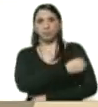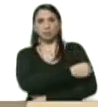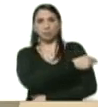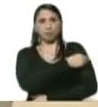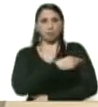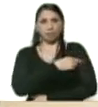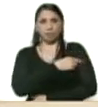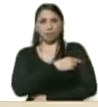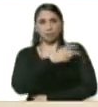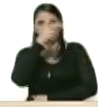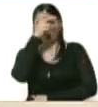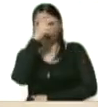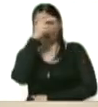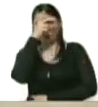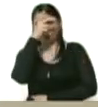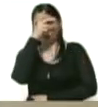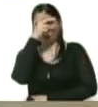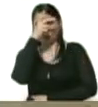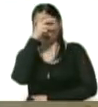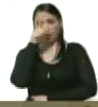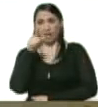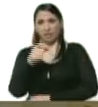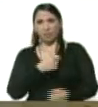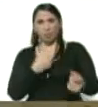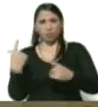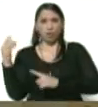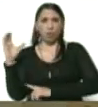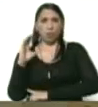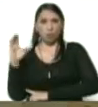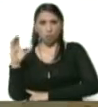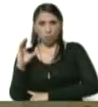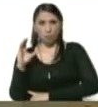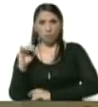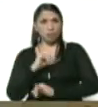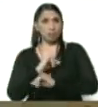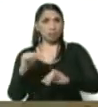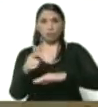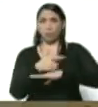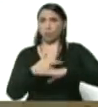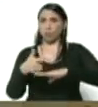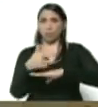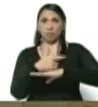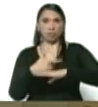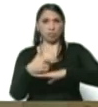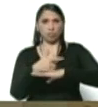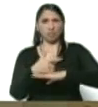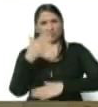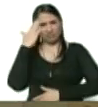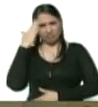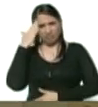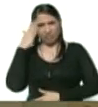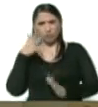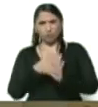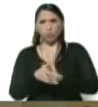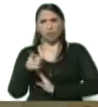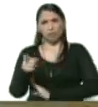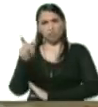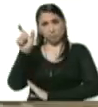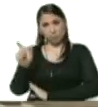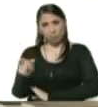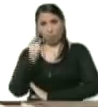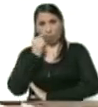Coro. Es un caso importado de Colombia. Ya el gobernador está en cuenta de este caso y